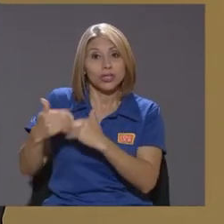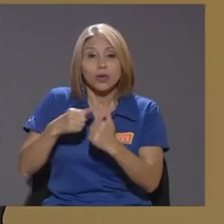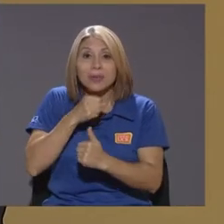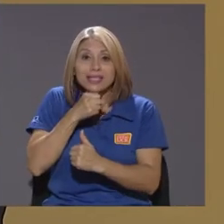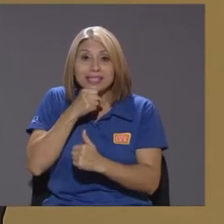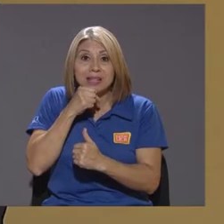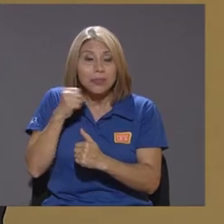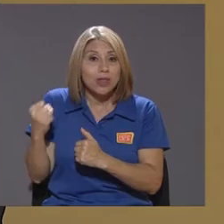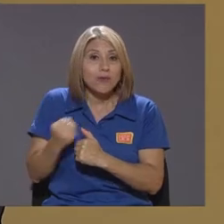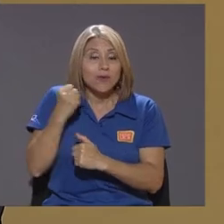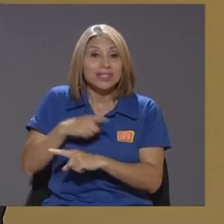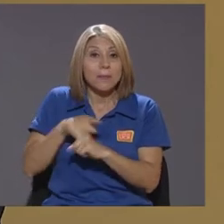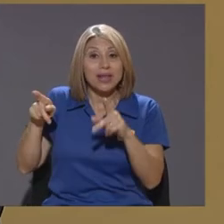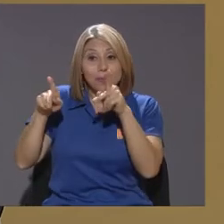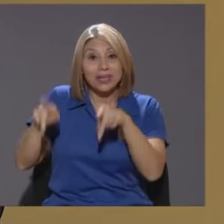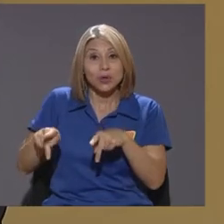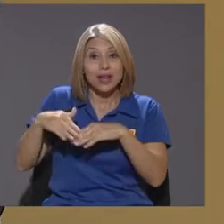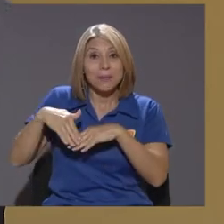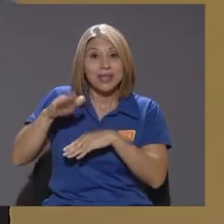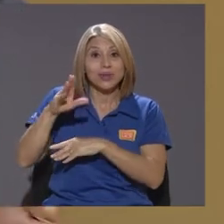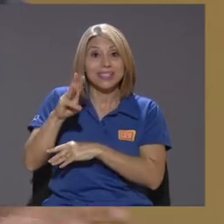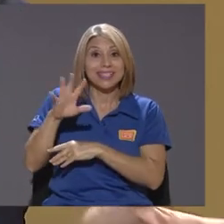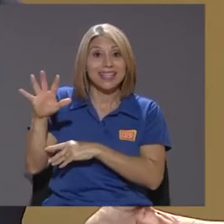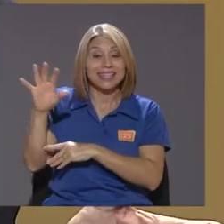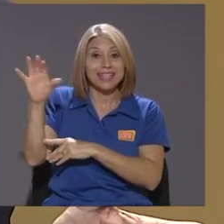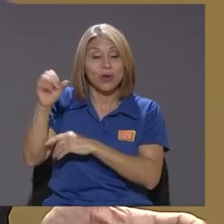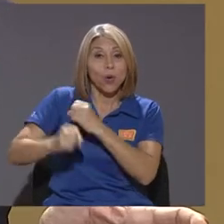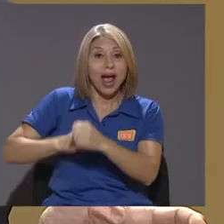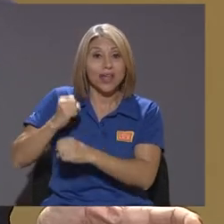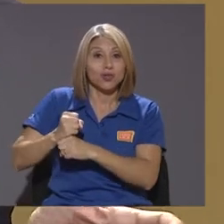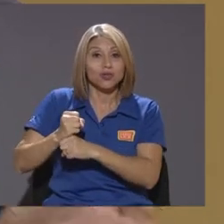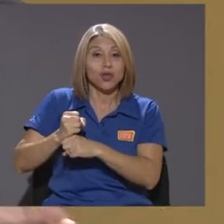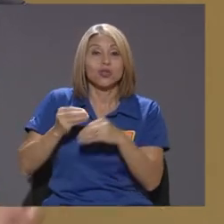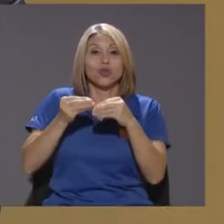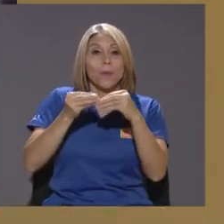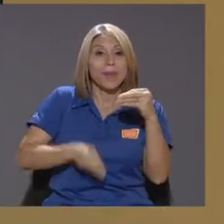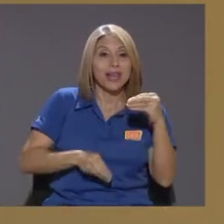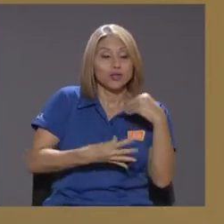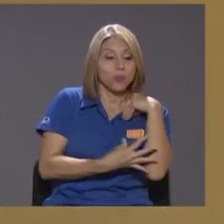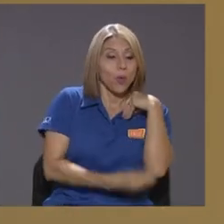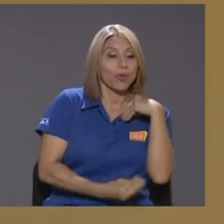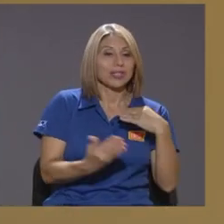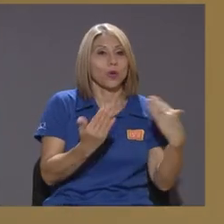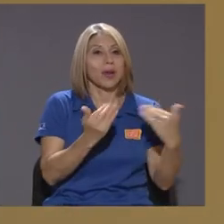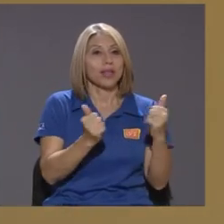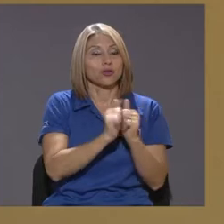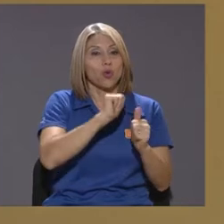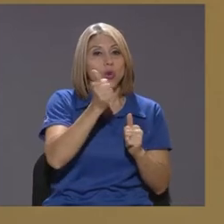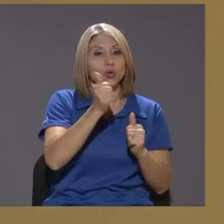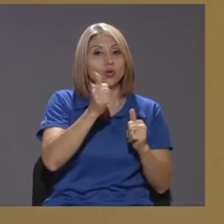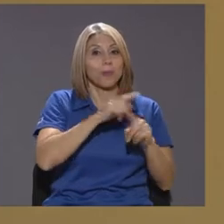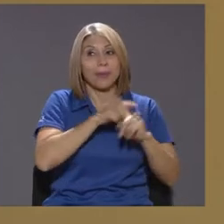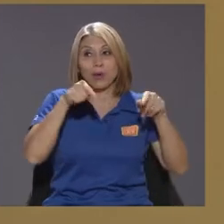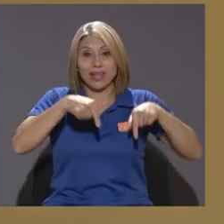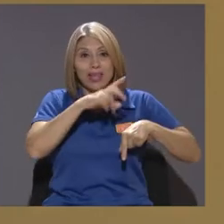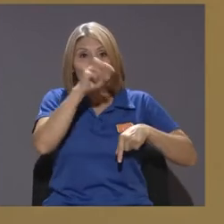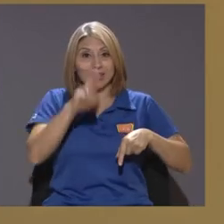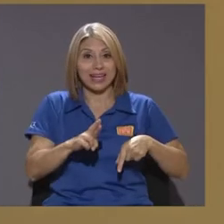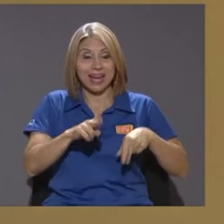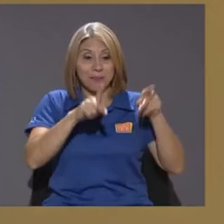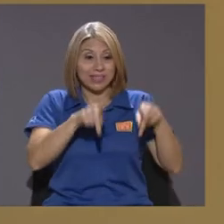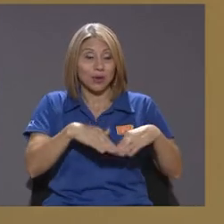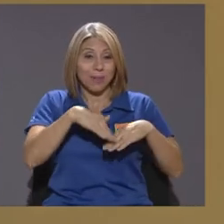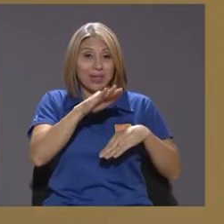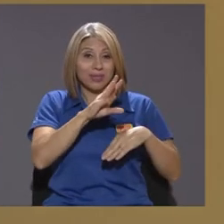mayores de 65 años son menos pobres porcentualmente que otros grupos poblacionales en Costa Rica el grupo poblacional mayor de 65 es el más pobre de todos